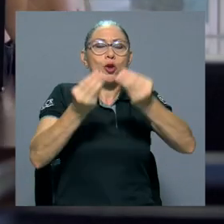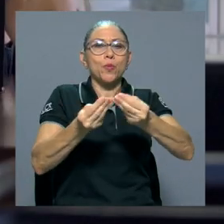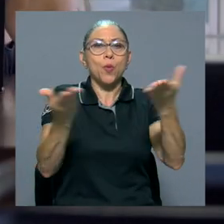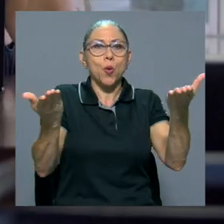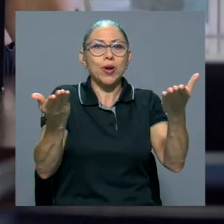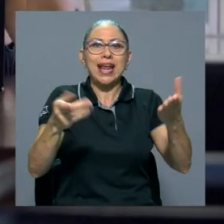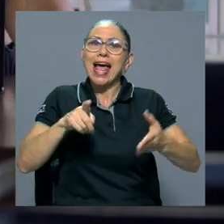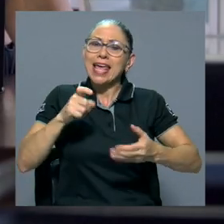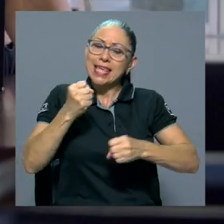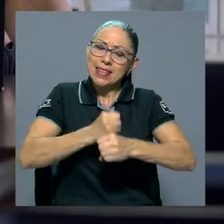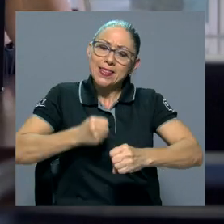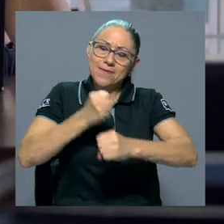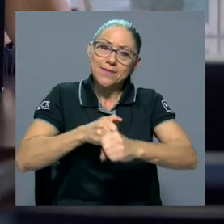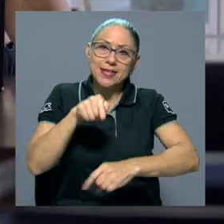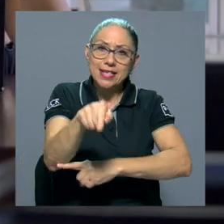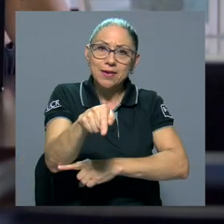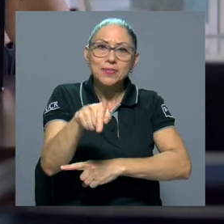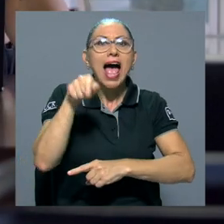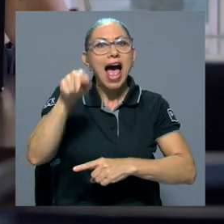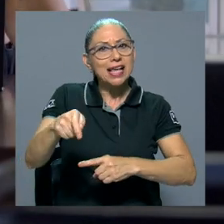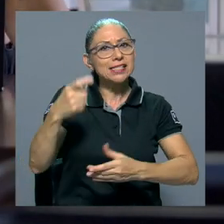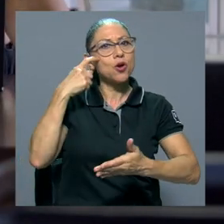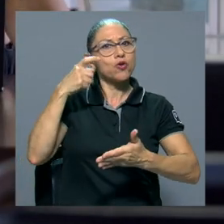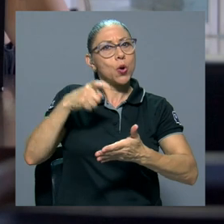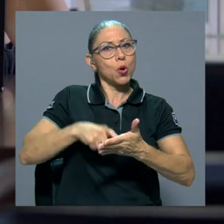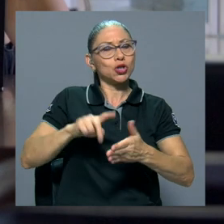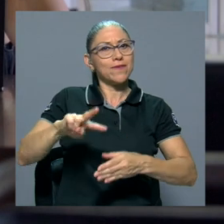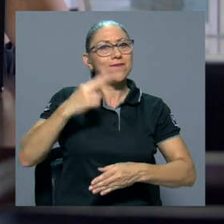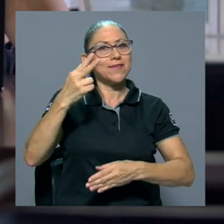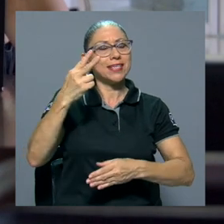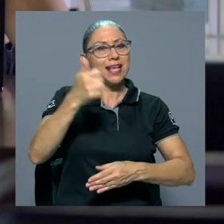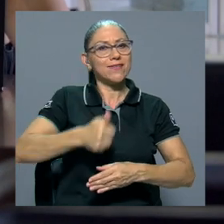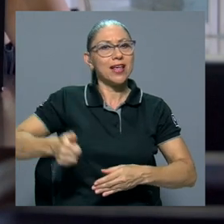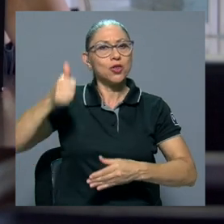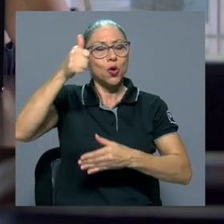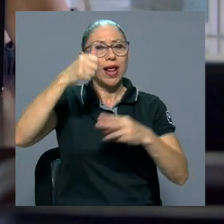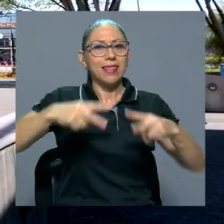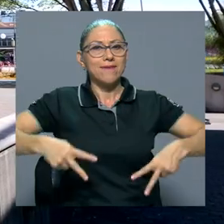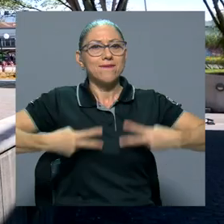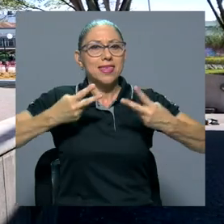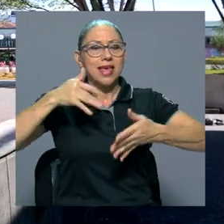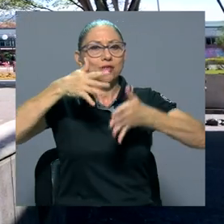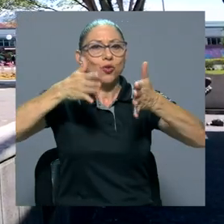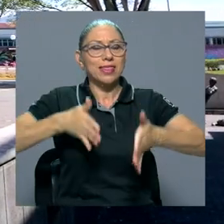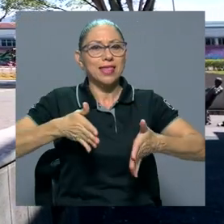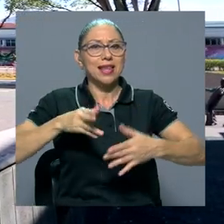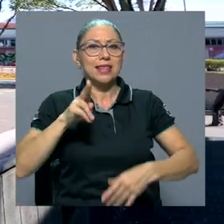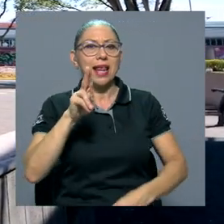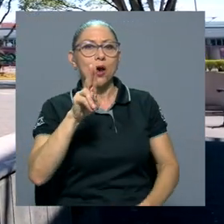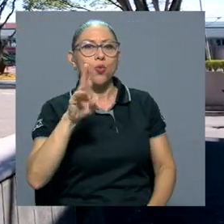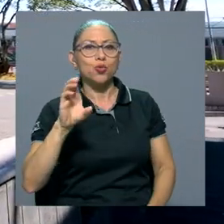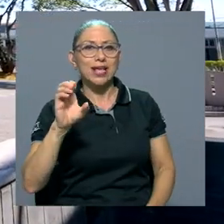invertir en ella. Así lo reconoce la vicerrectora de Vida Estudiantil de la UCR.